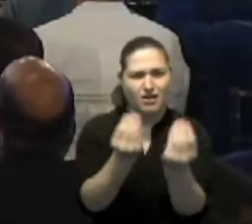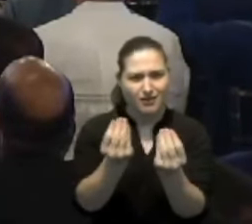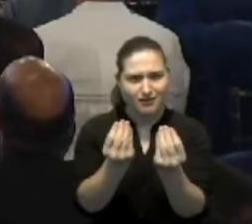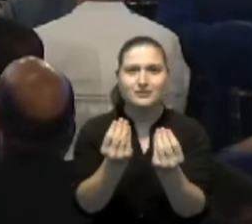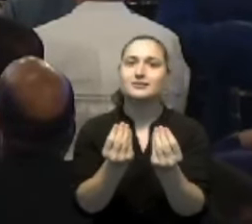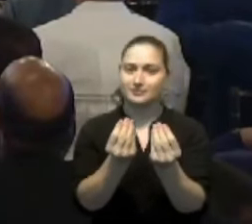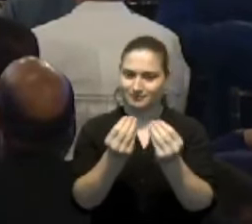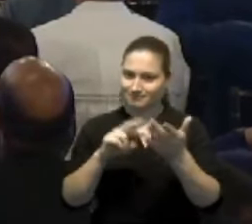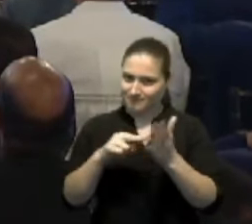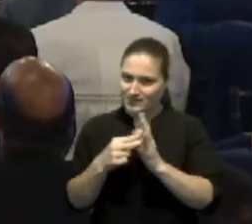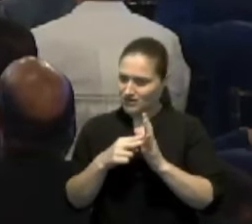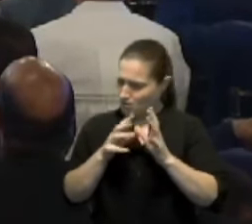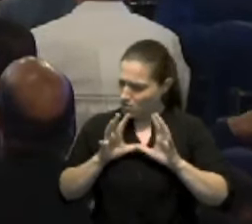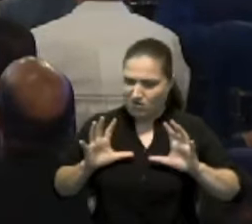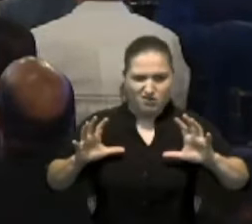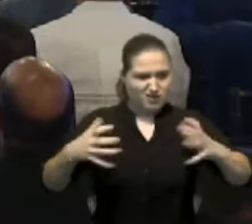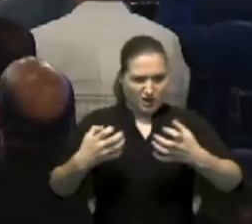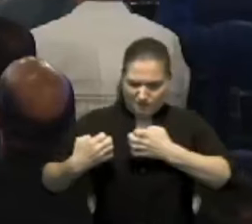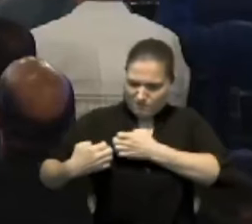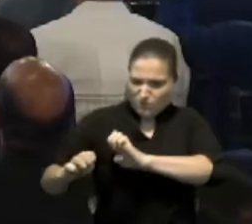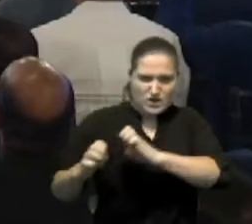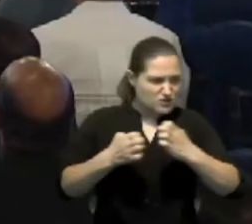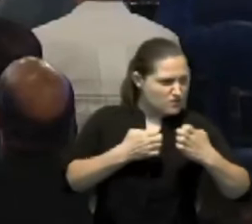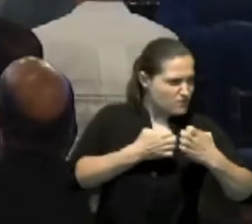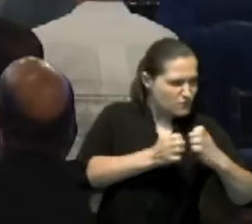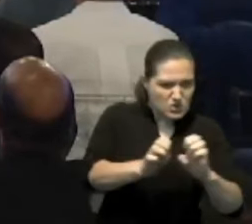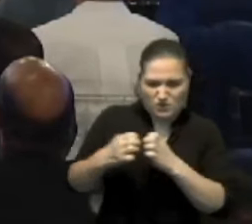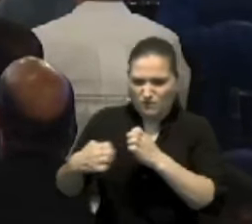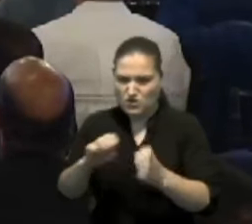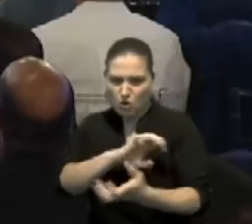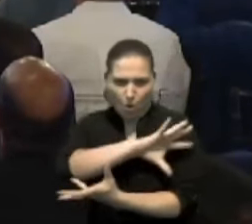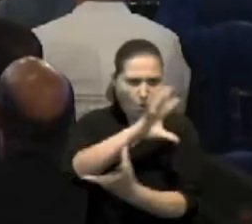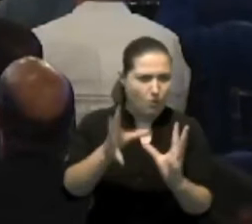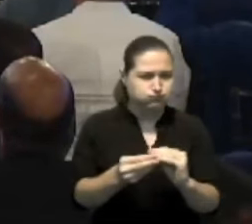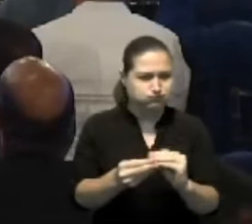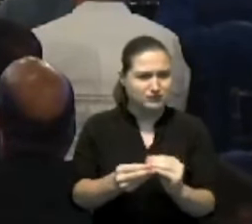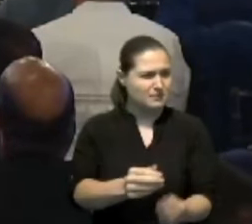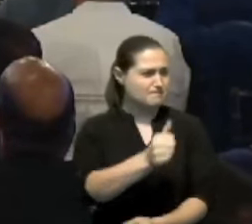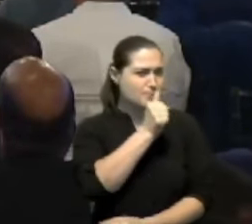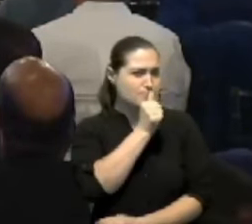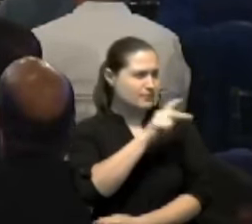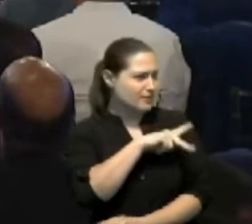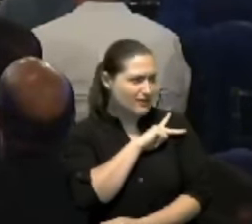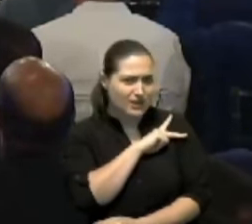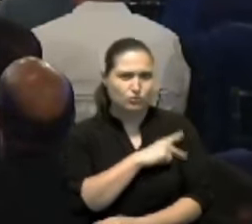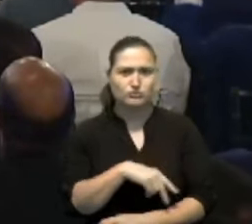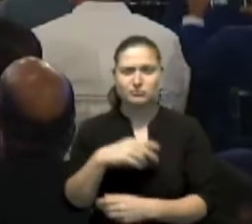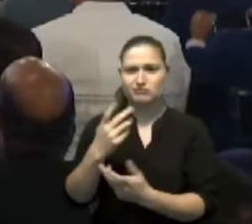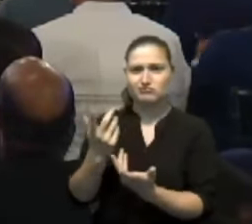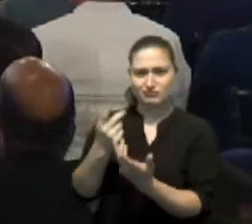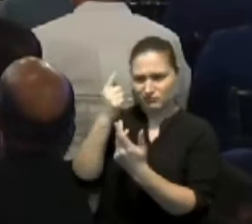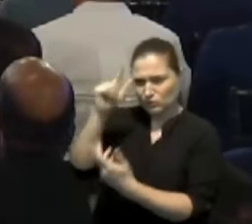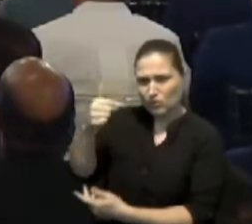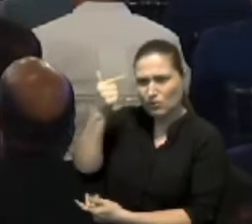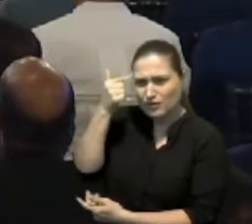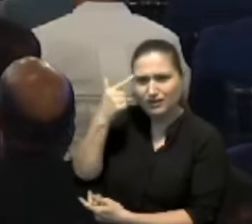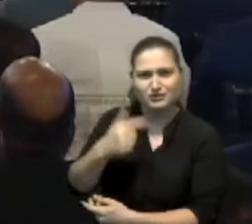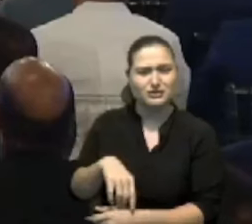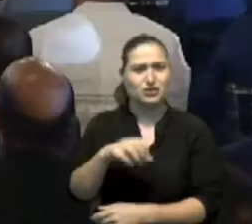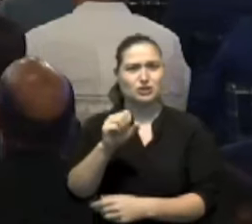conjunto de todos nosotros, sector privado, sector social, sector público.